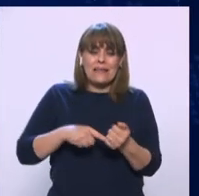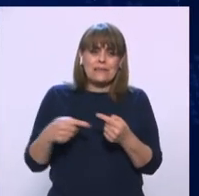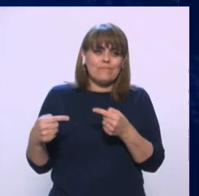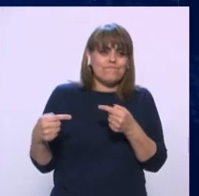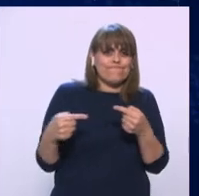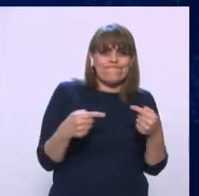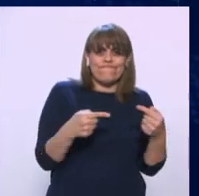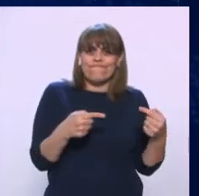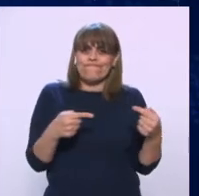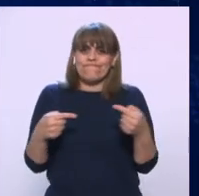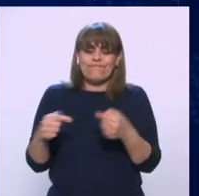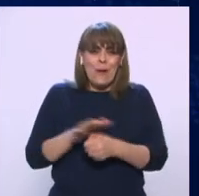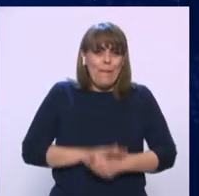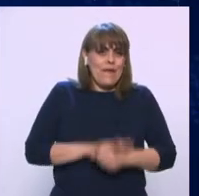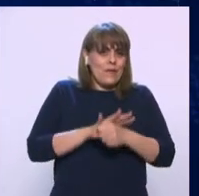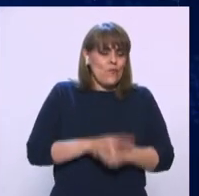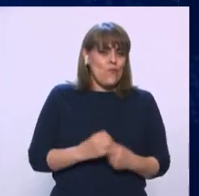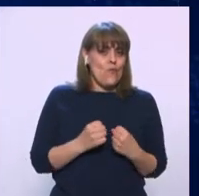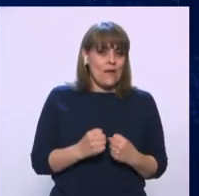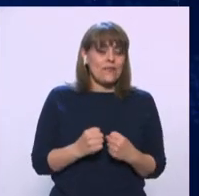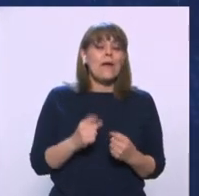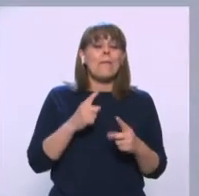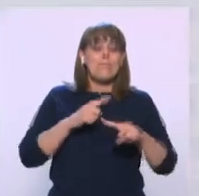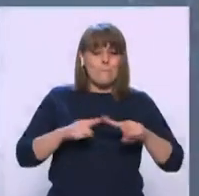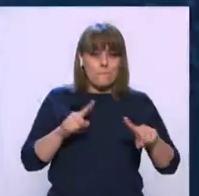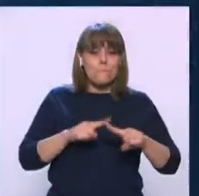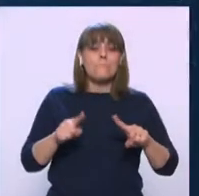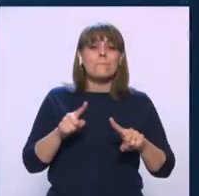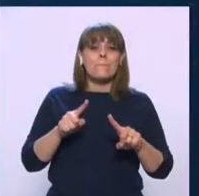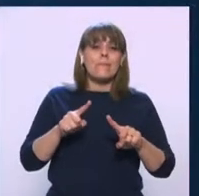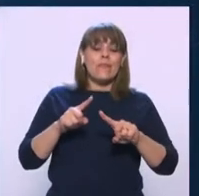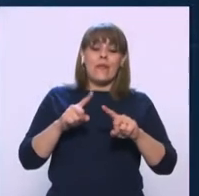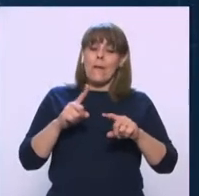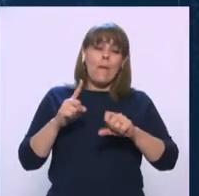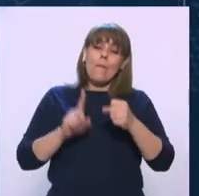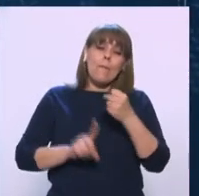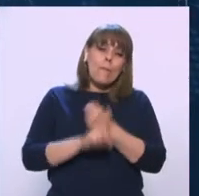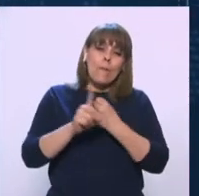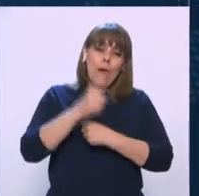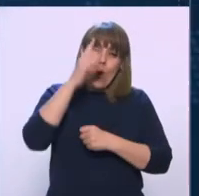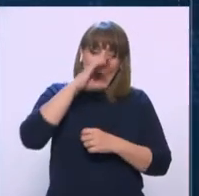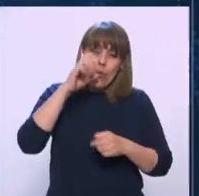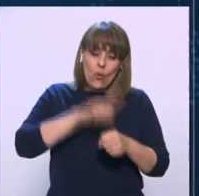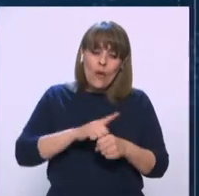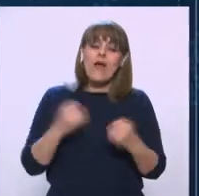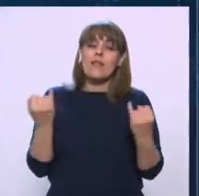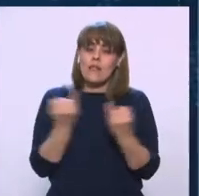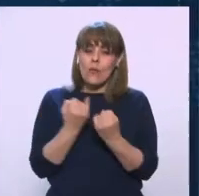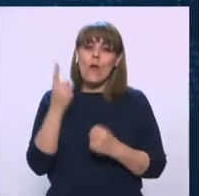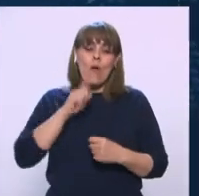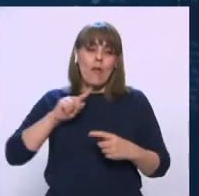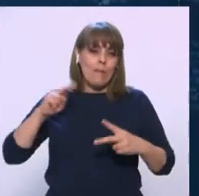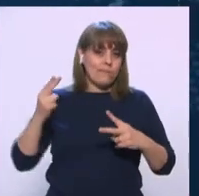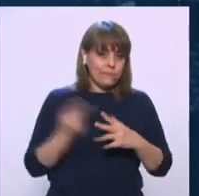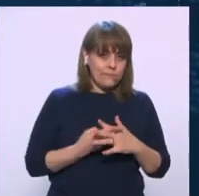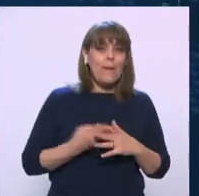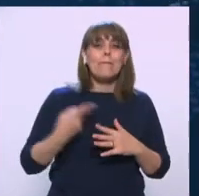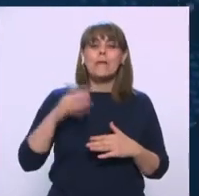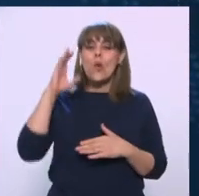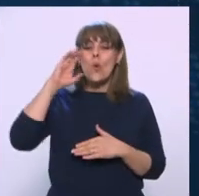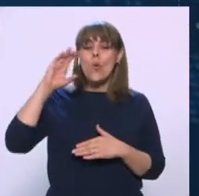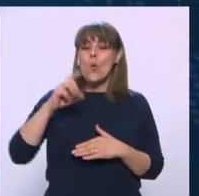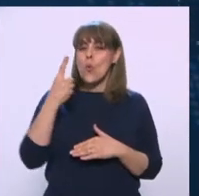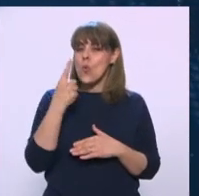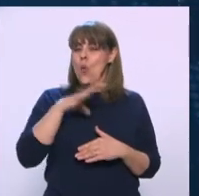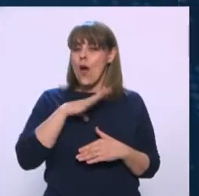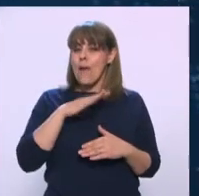además con un problema cultural, ¿no? Esto va ligado también al feminicidio. Pero hay un delito que a mí me llama la atención también,